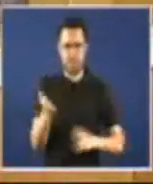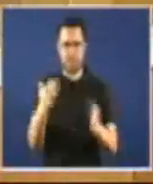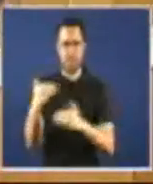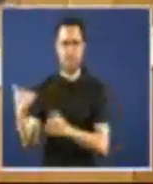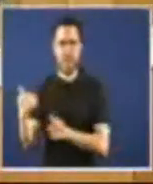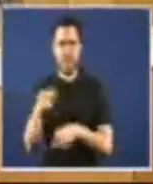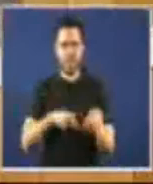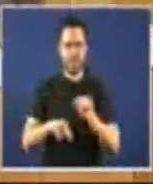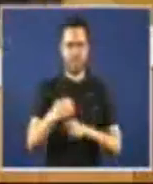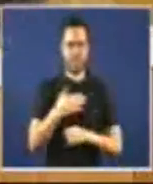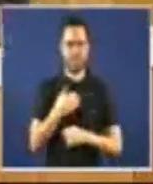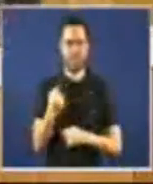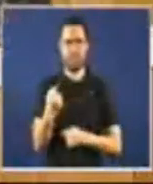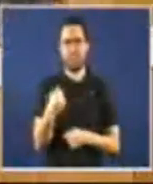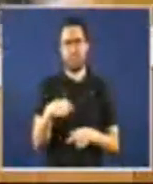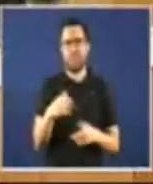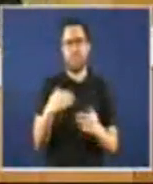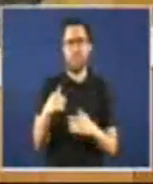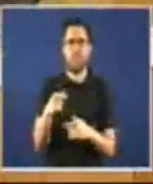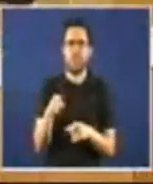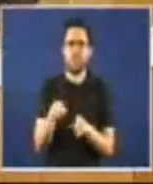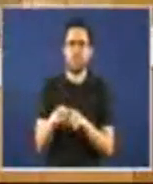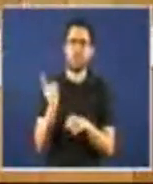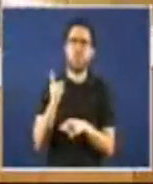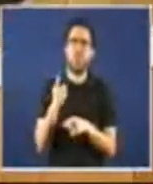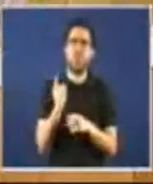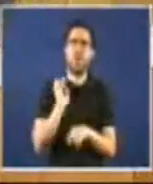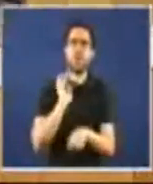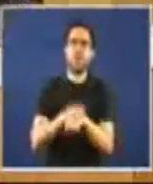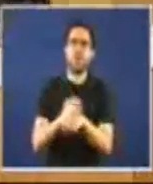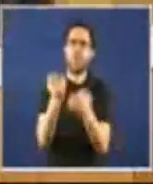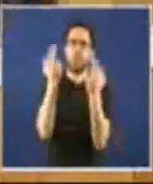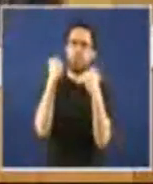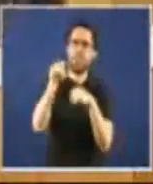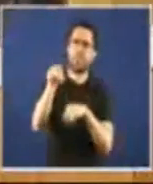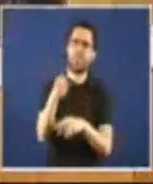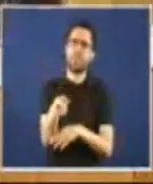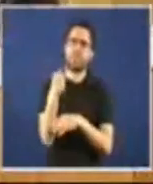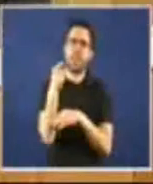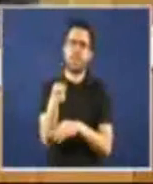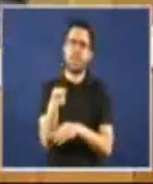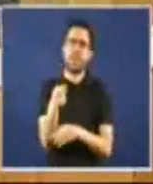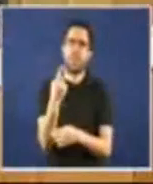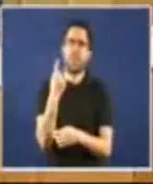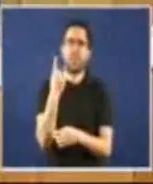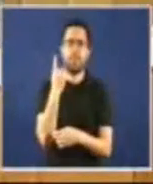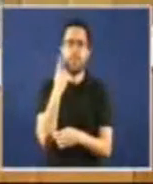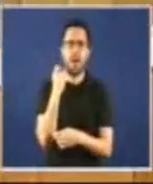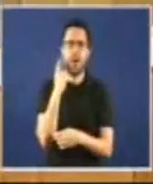soberana a nivel do Estado español por unha de a dos furados dos bancos alemás a través dos españoles etcétera etcétera etcétera